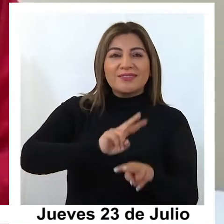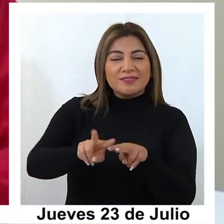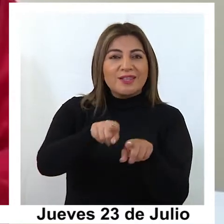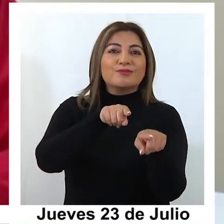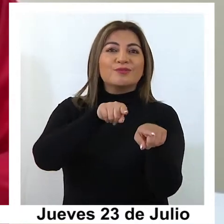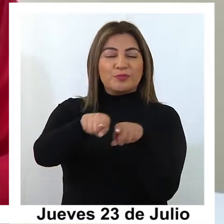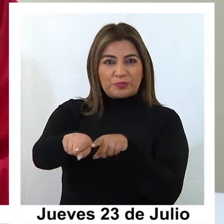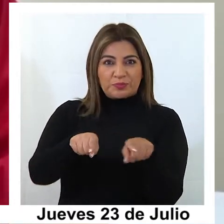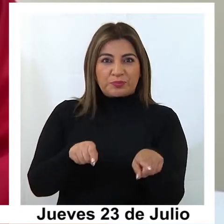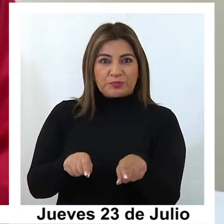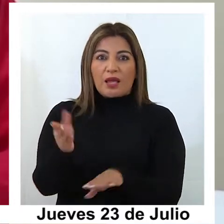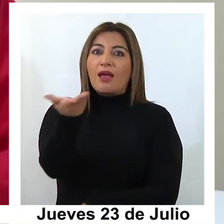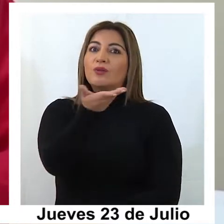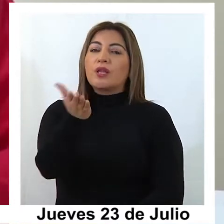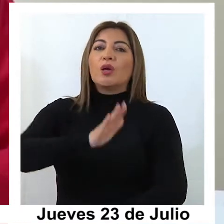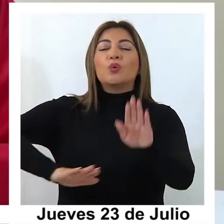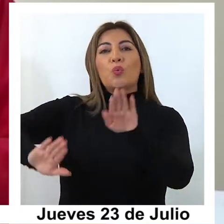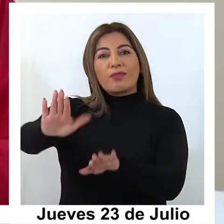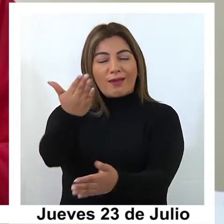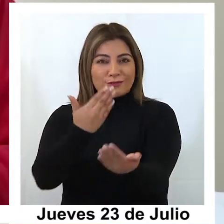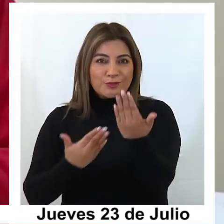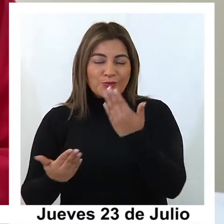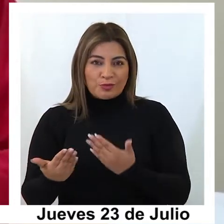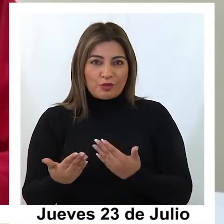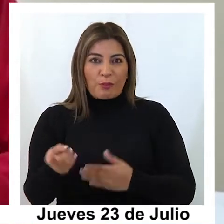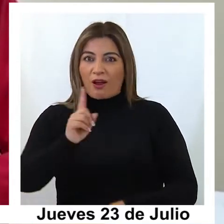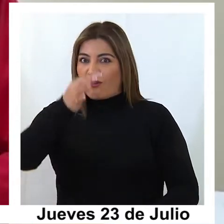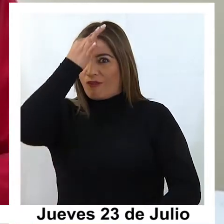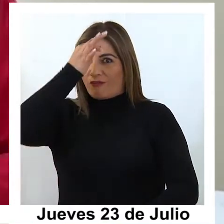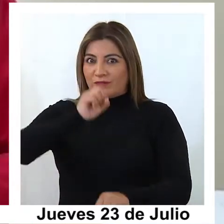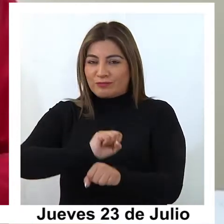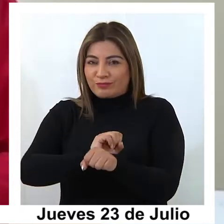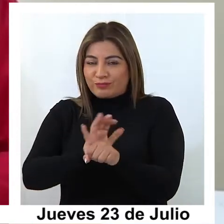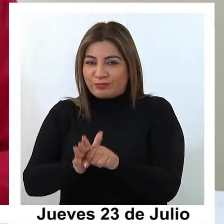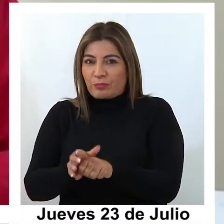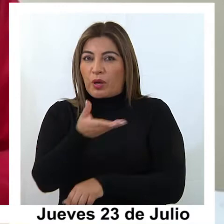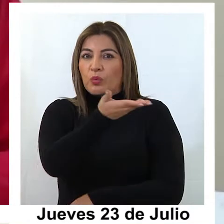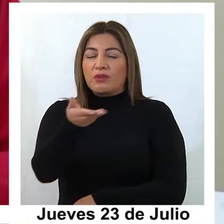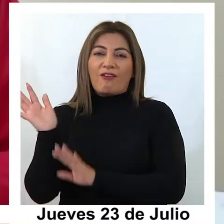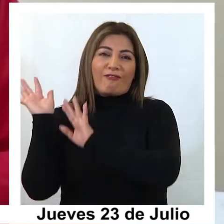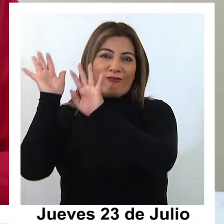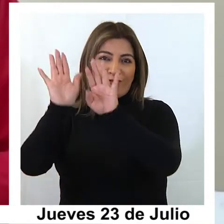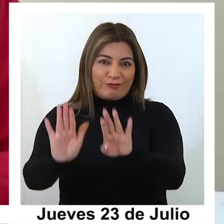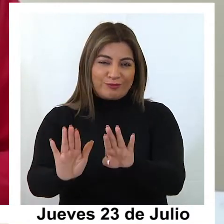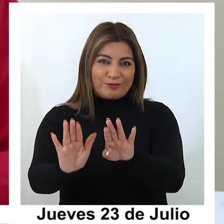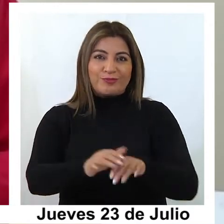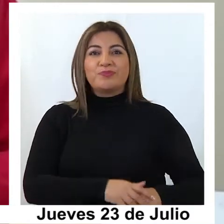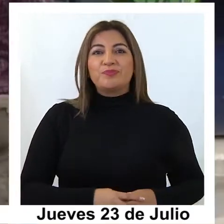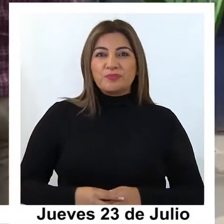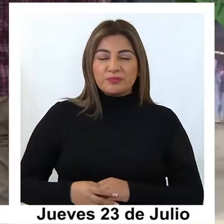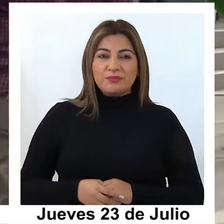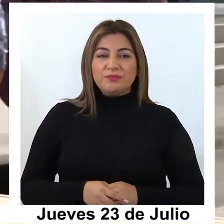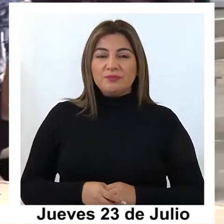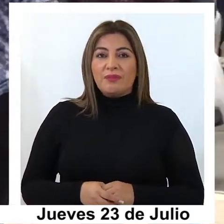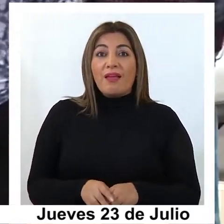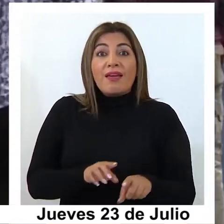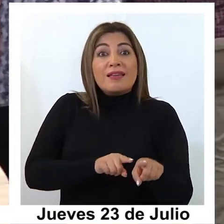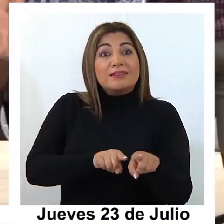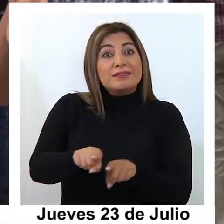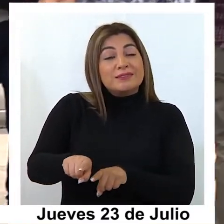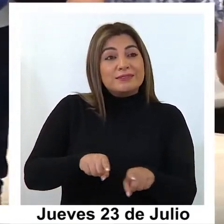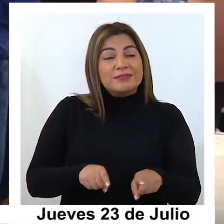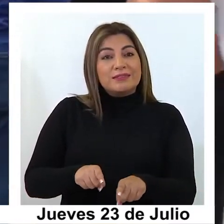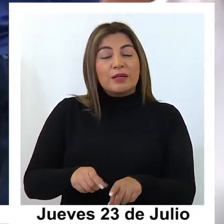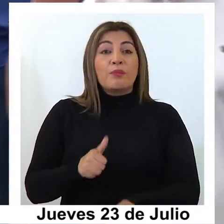cuidándonos entre todos, evitando que concurran a nuestras oficinas todos nuestros usuarios. Trámites que